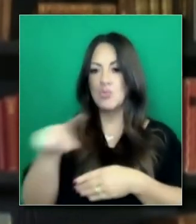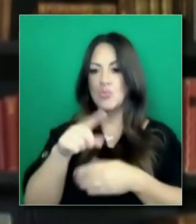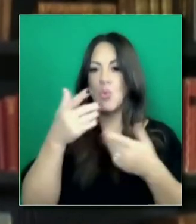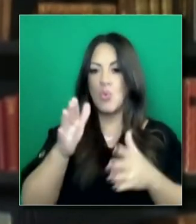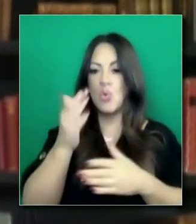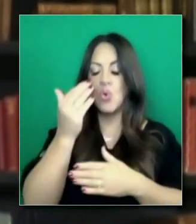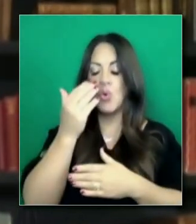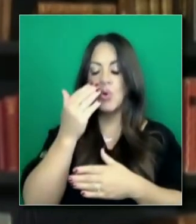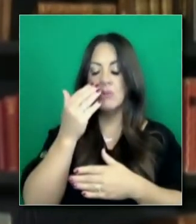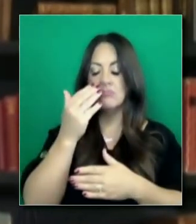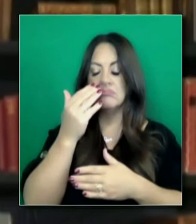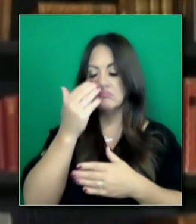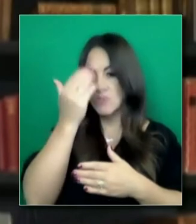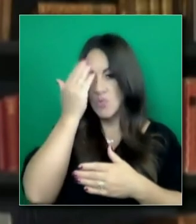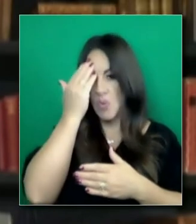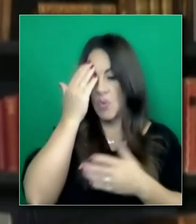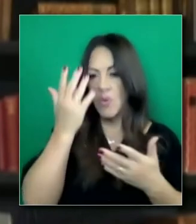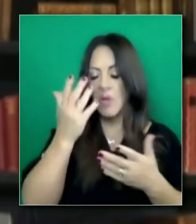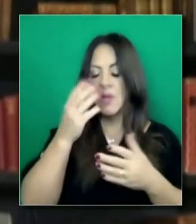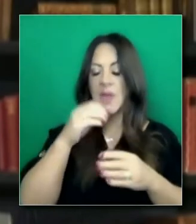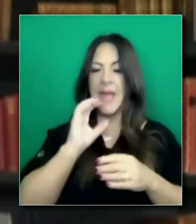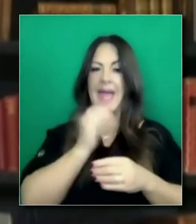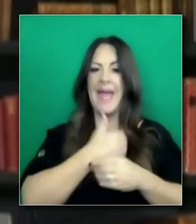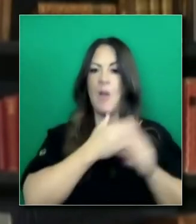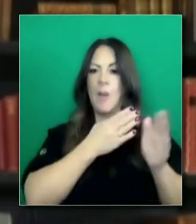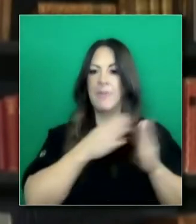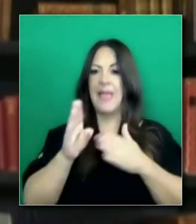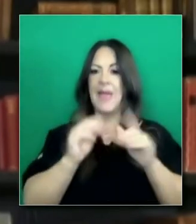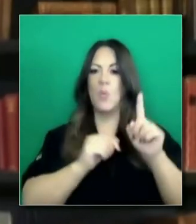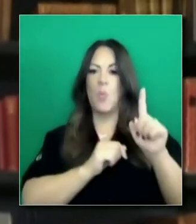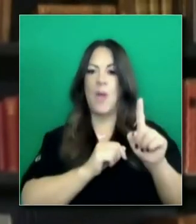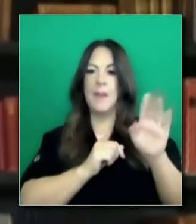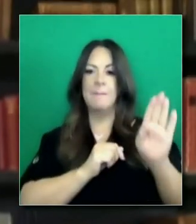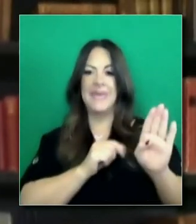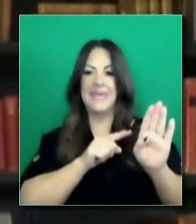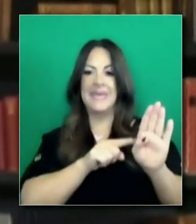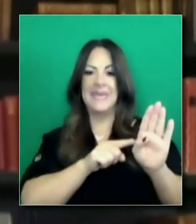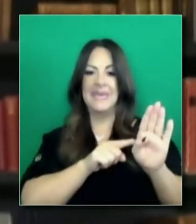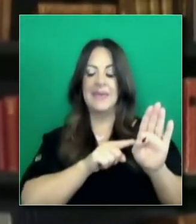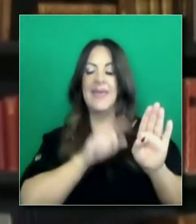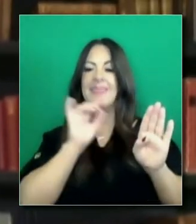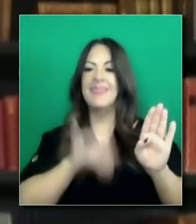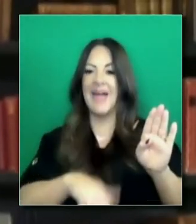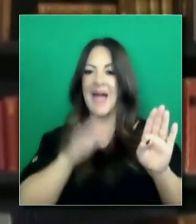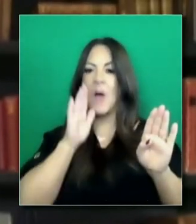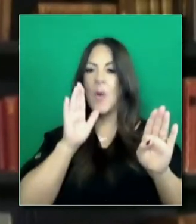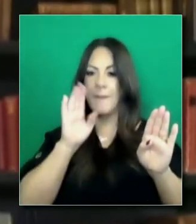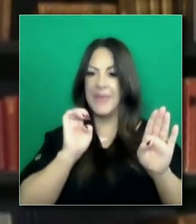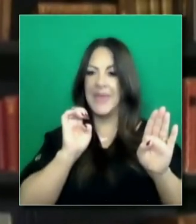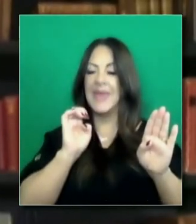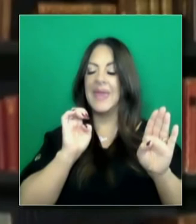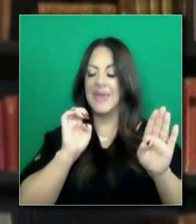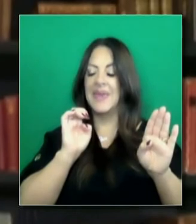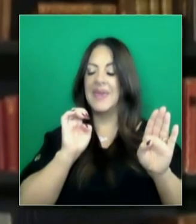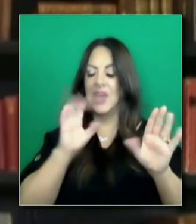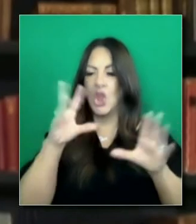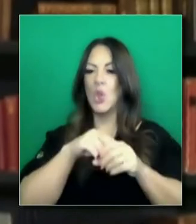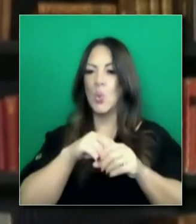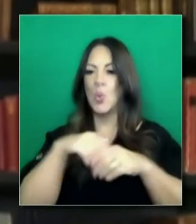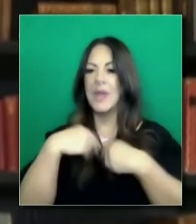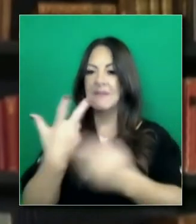como ya han notado ustedes, el Plan 1C y el Plan 1A, perdón, la fase